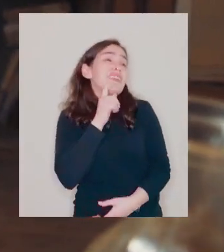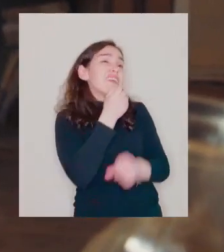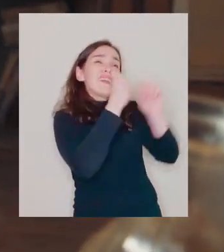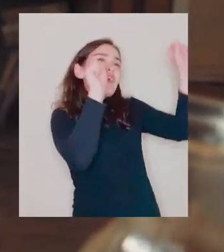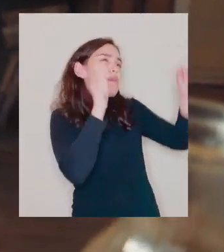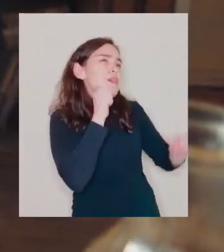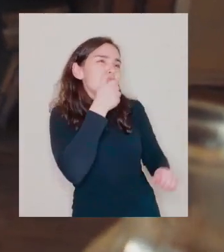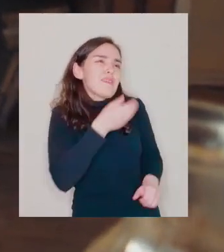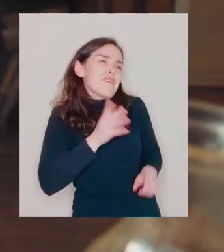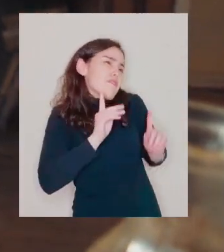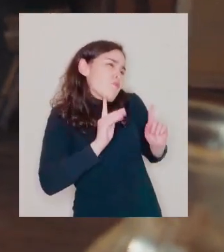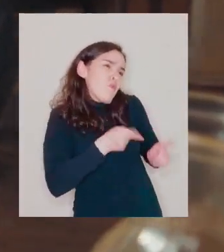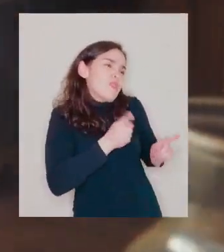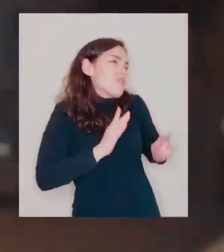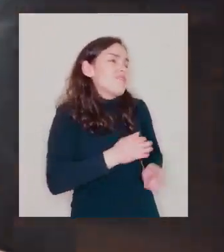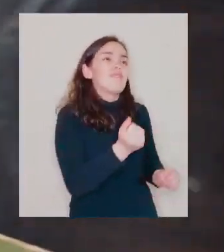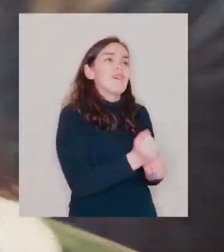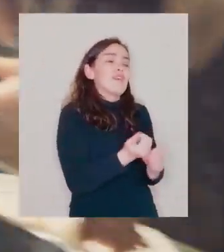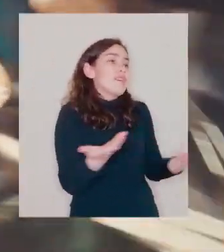gane mañana Igual hay que trabajar